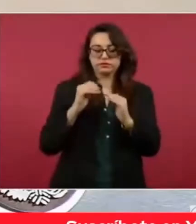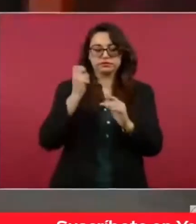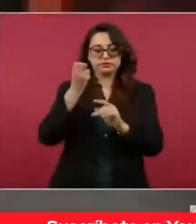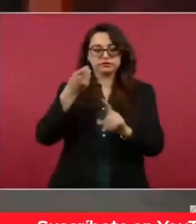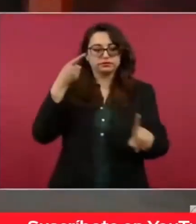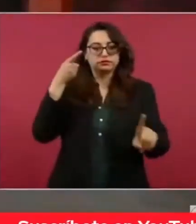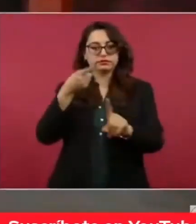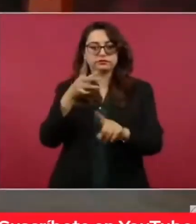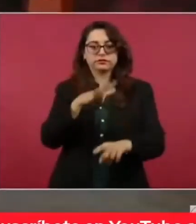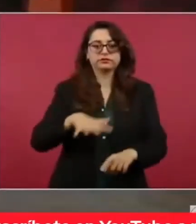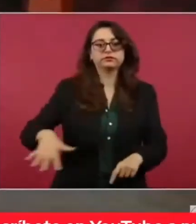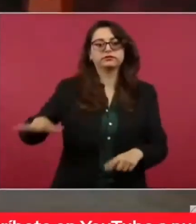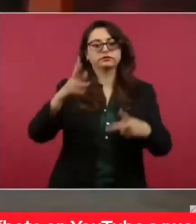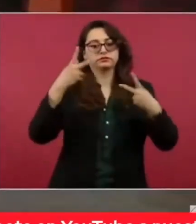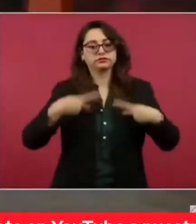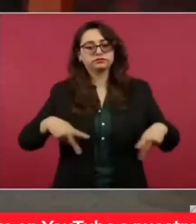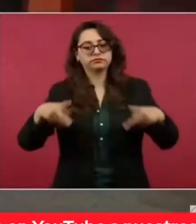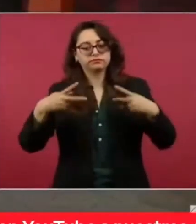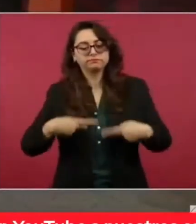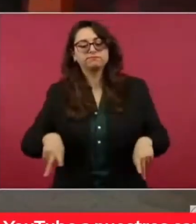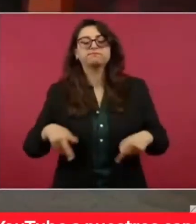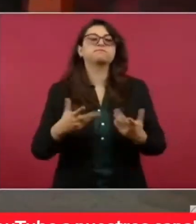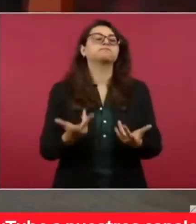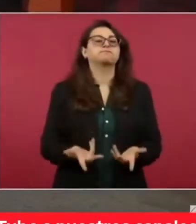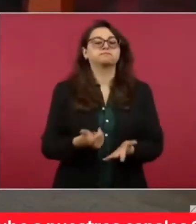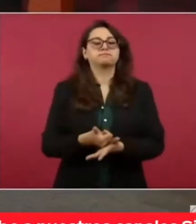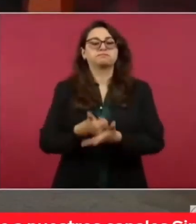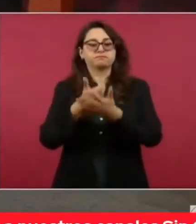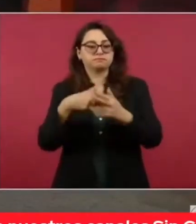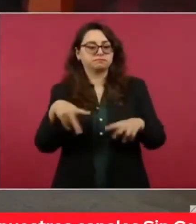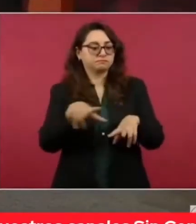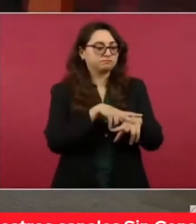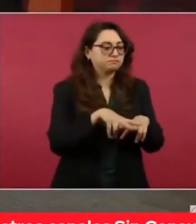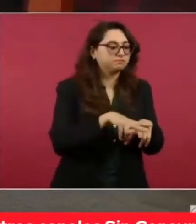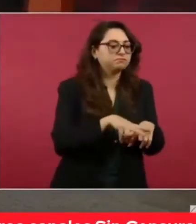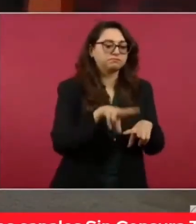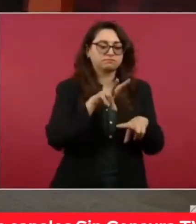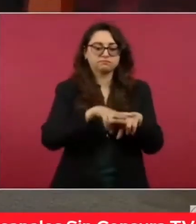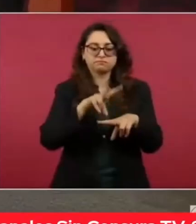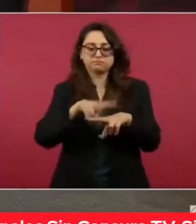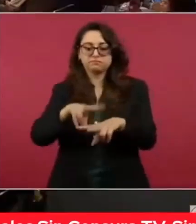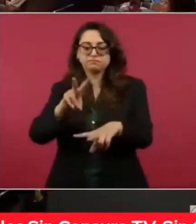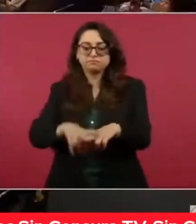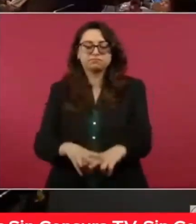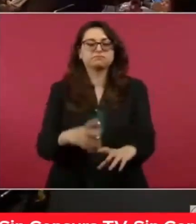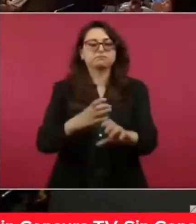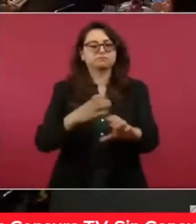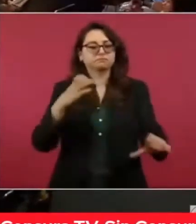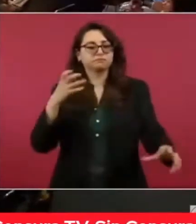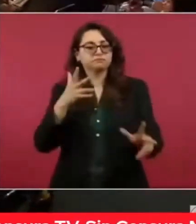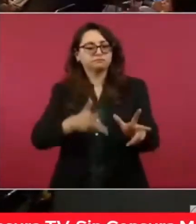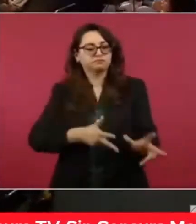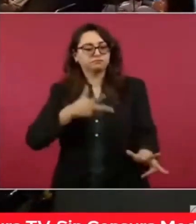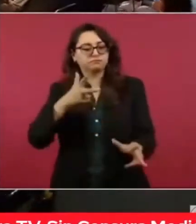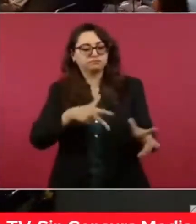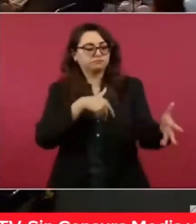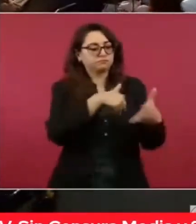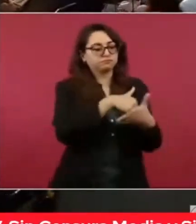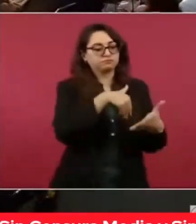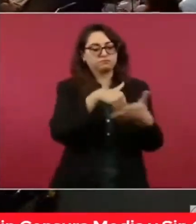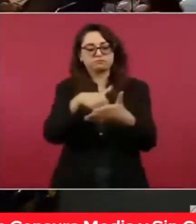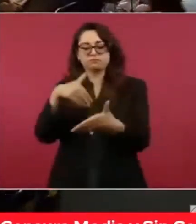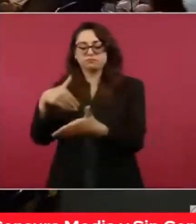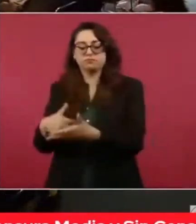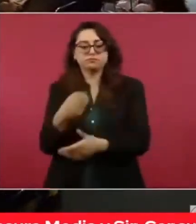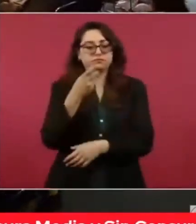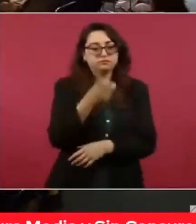Los durmientes, las cantenarias, los rieles, los vagones, las estaciones, los paraderos